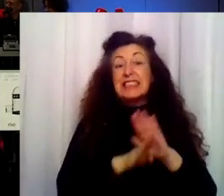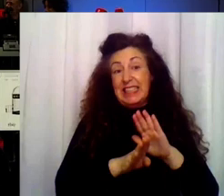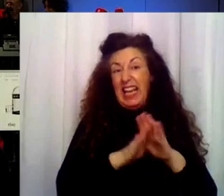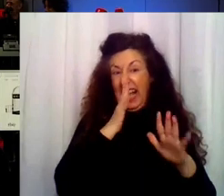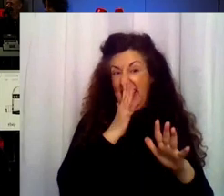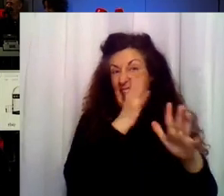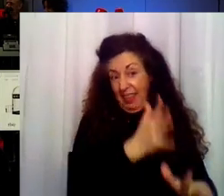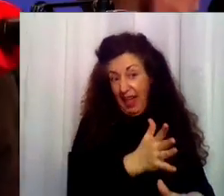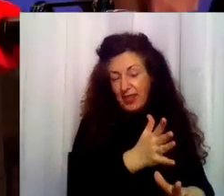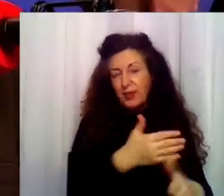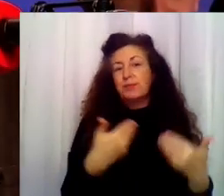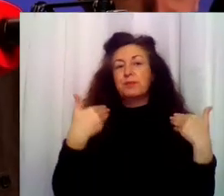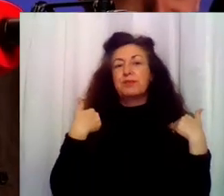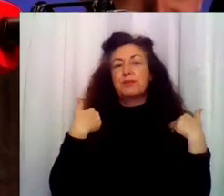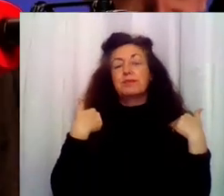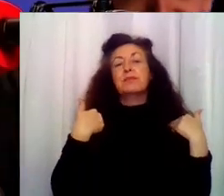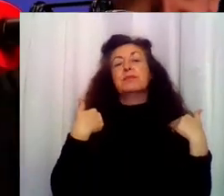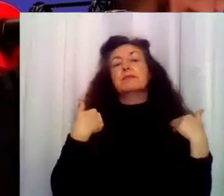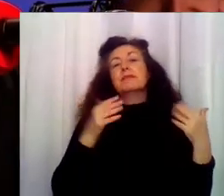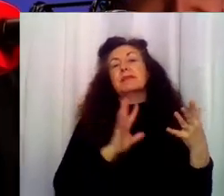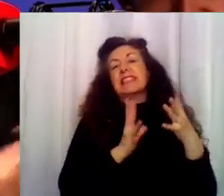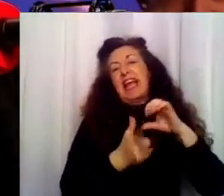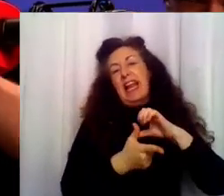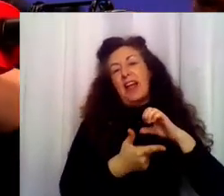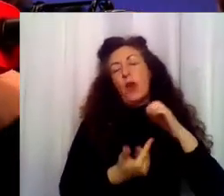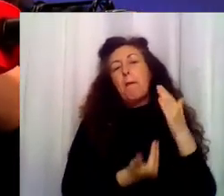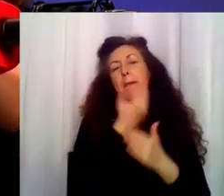años al frente de los informativos matinales de esta casa.